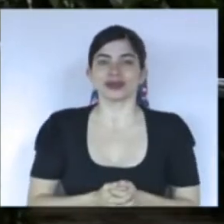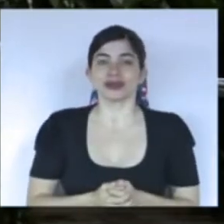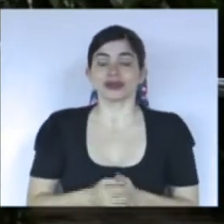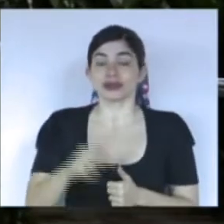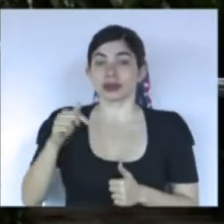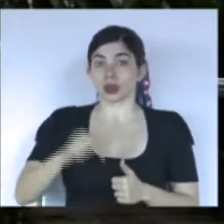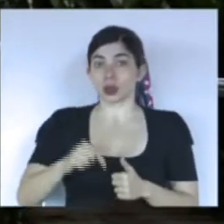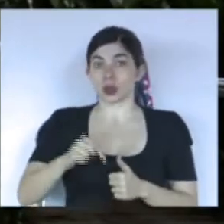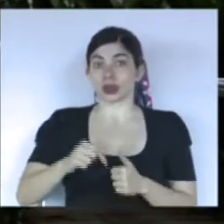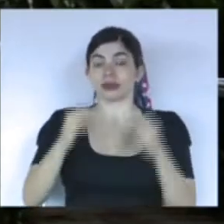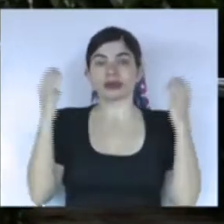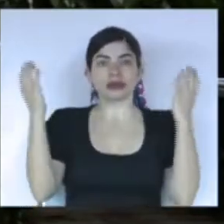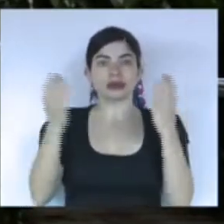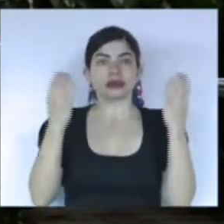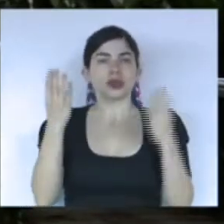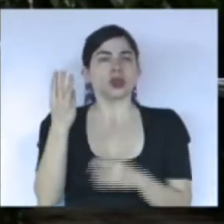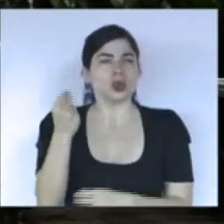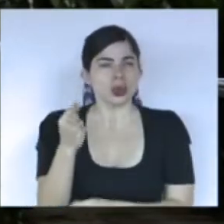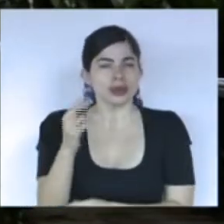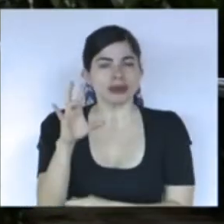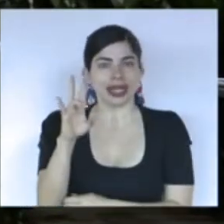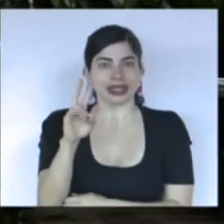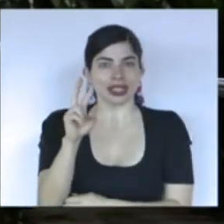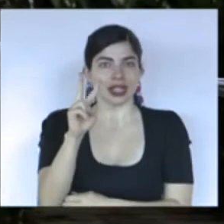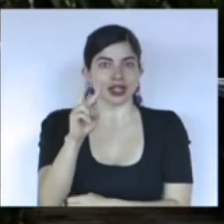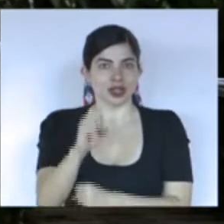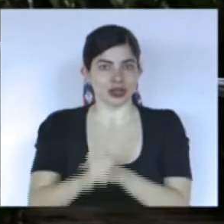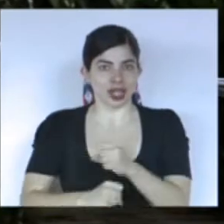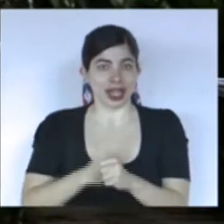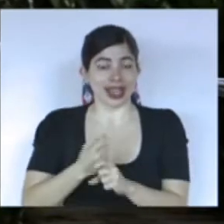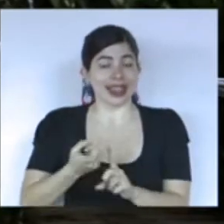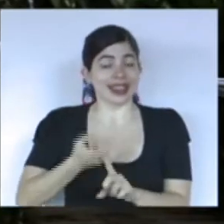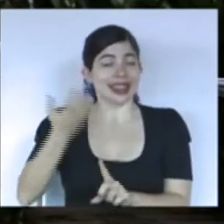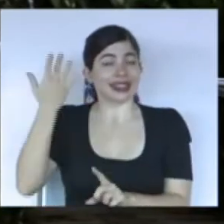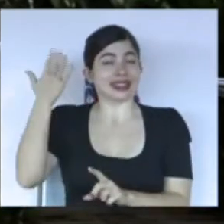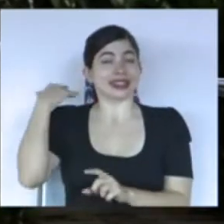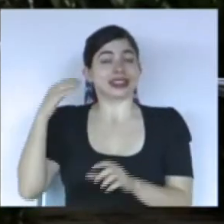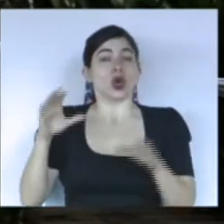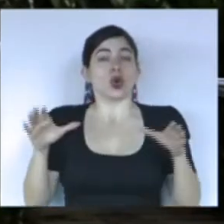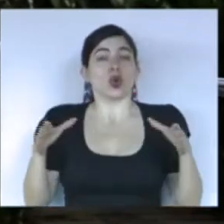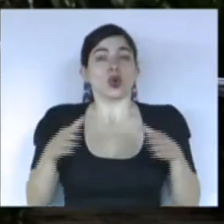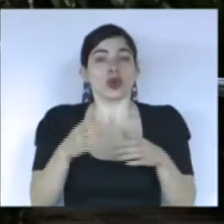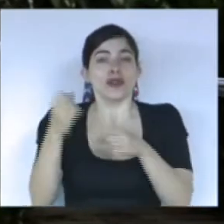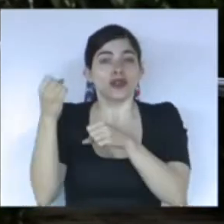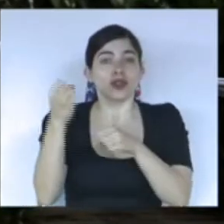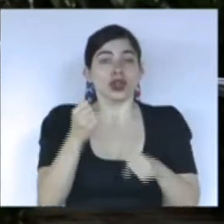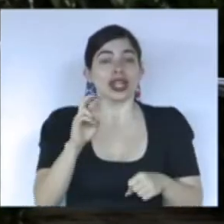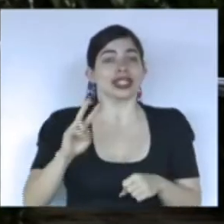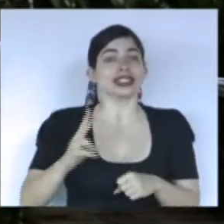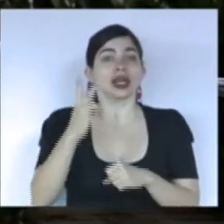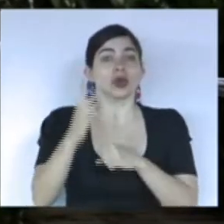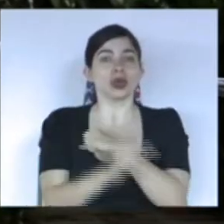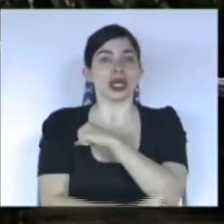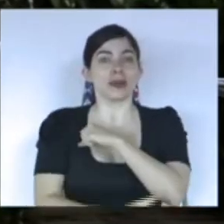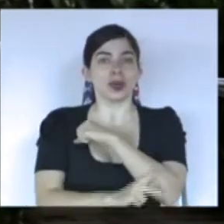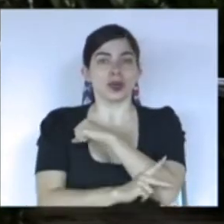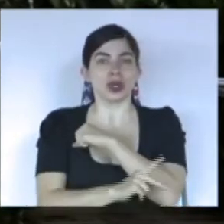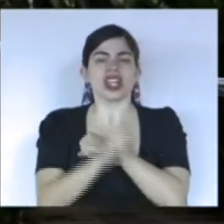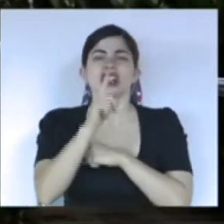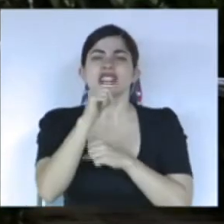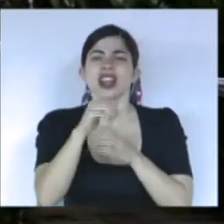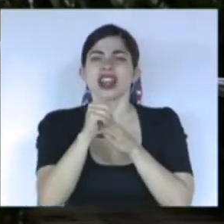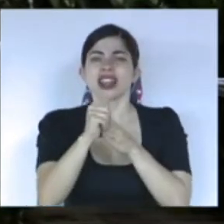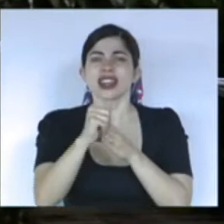Celebramos hoy 72 años desde que la Junta Fundadora de la Segunda República, liderada por don José